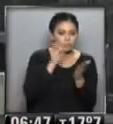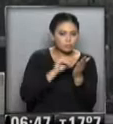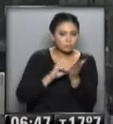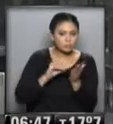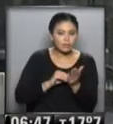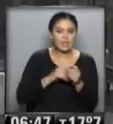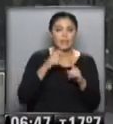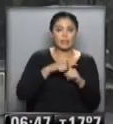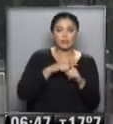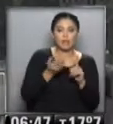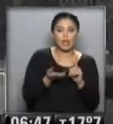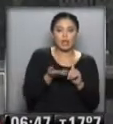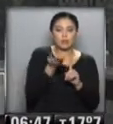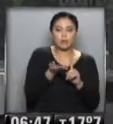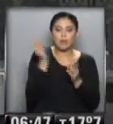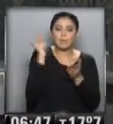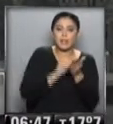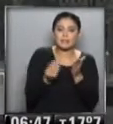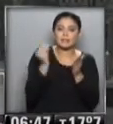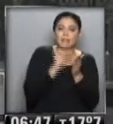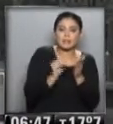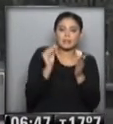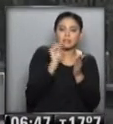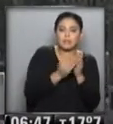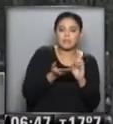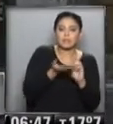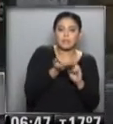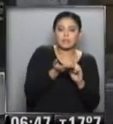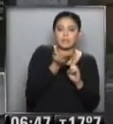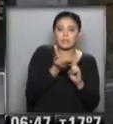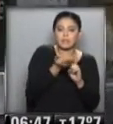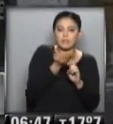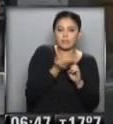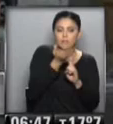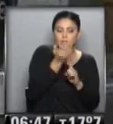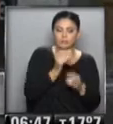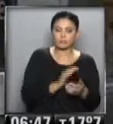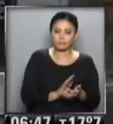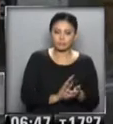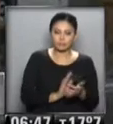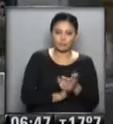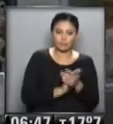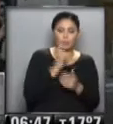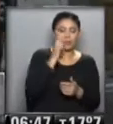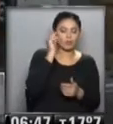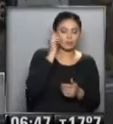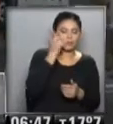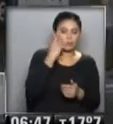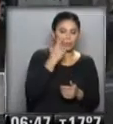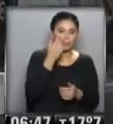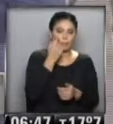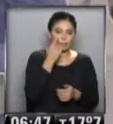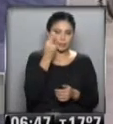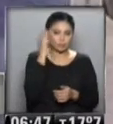superior a los registros al promedio 1961-1990...